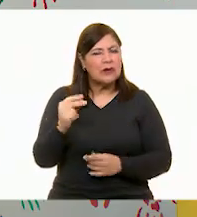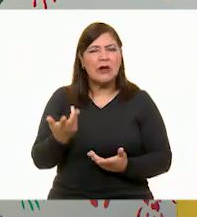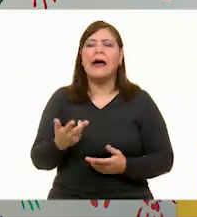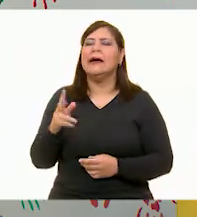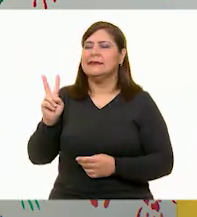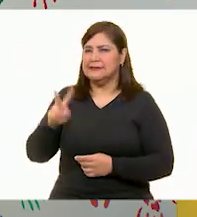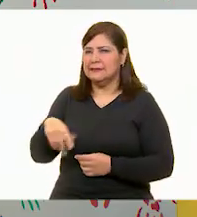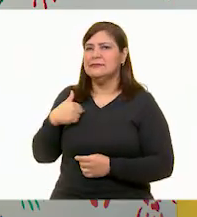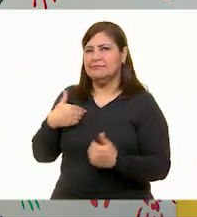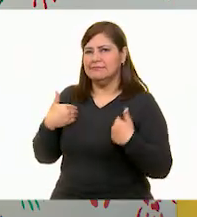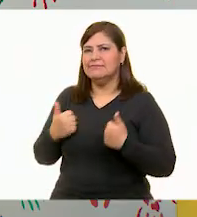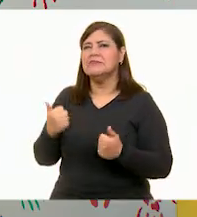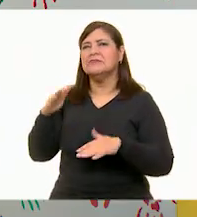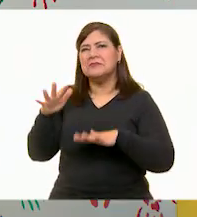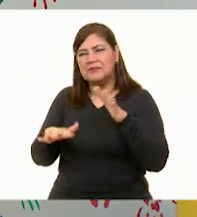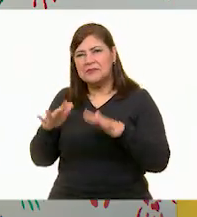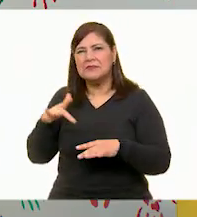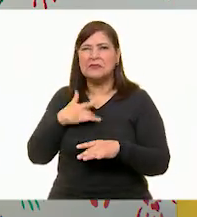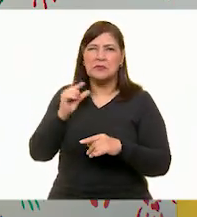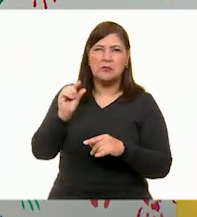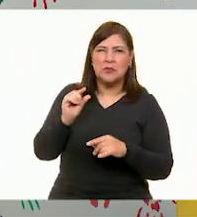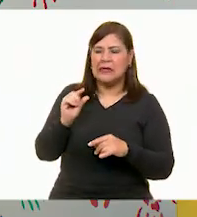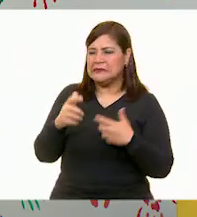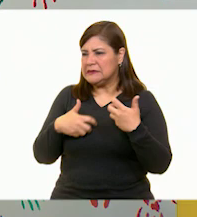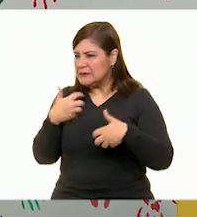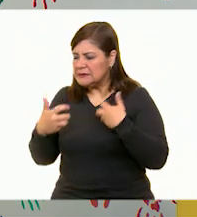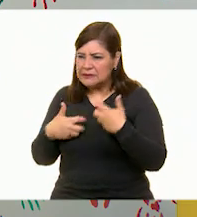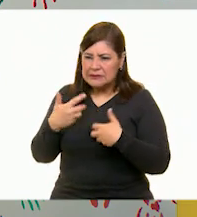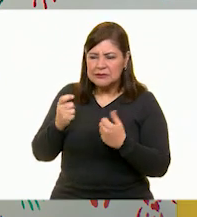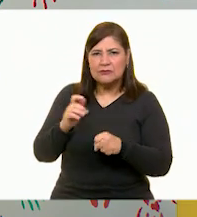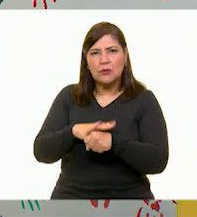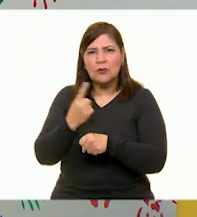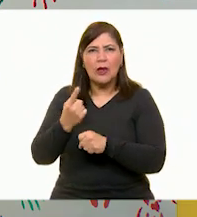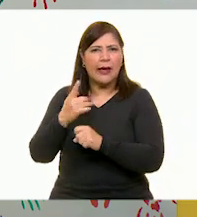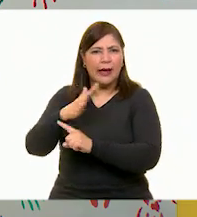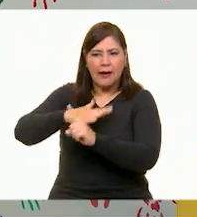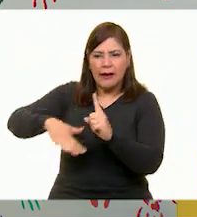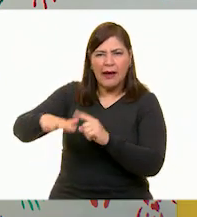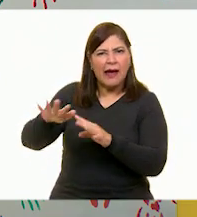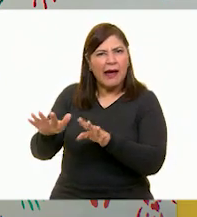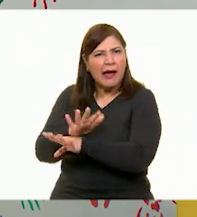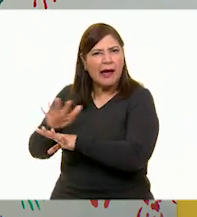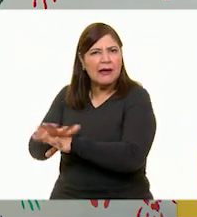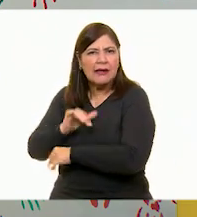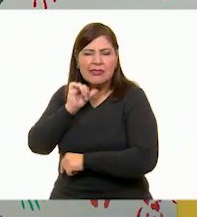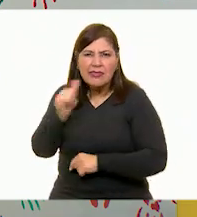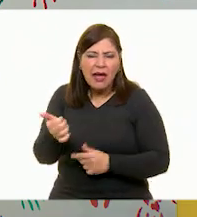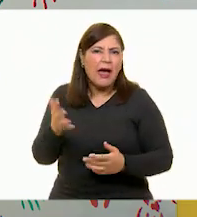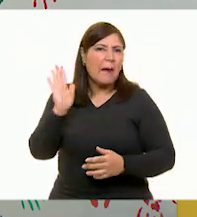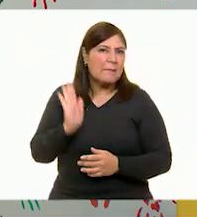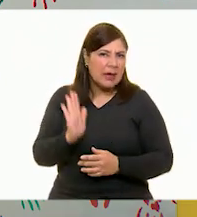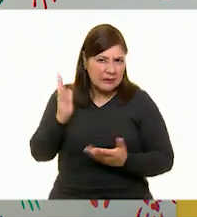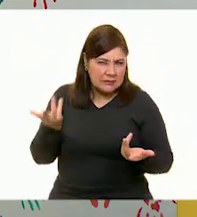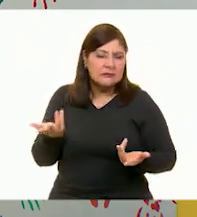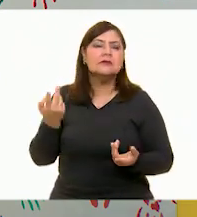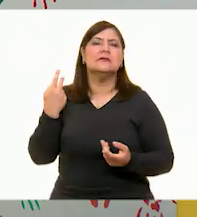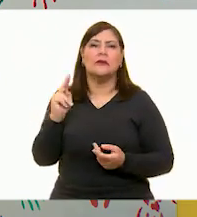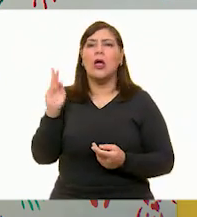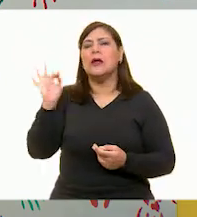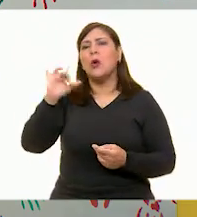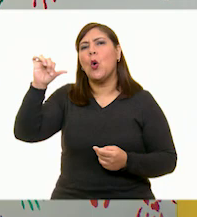te entiendo, Erick. Algunas veces podemos desesperarnos porque parece que las cosas no cambian. Pero bueno, tal vez con el diálogo de hoy